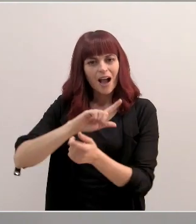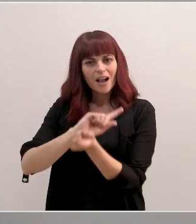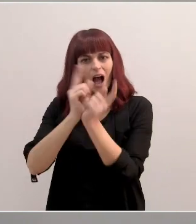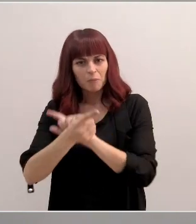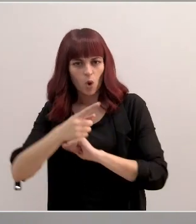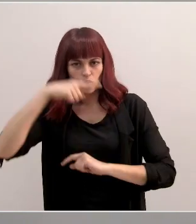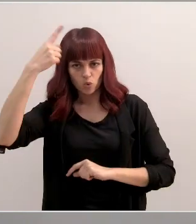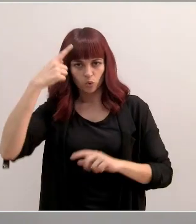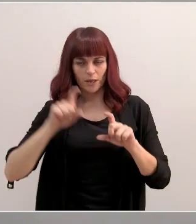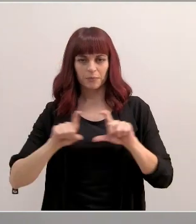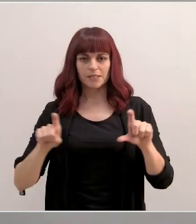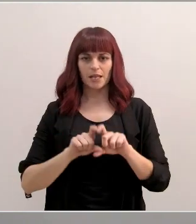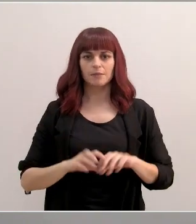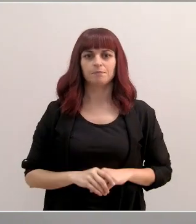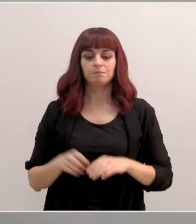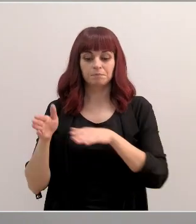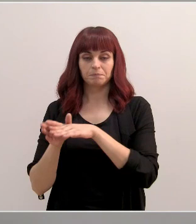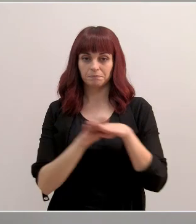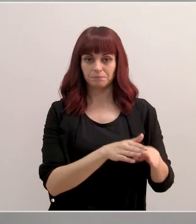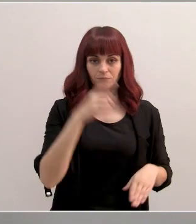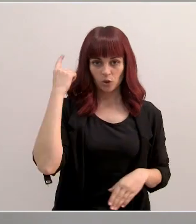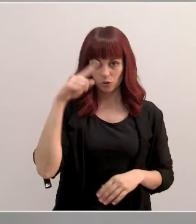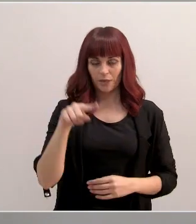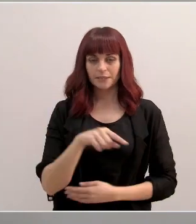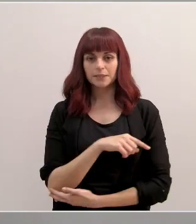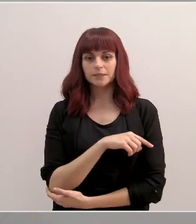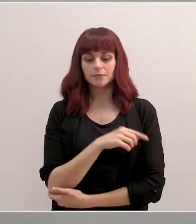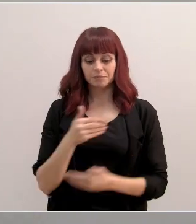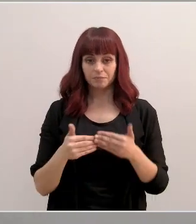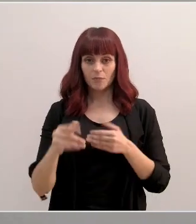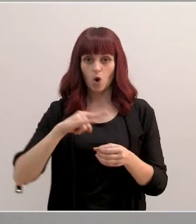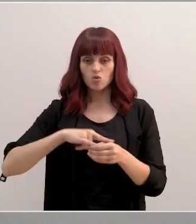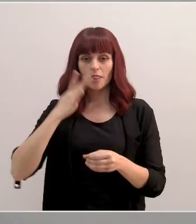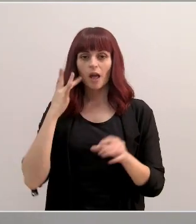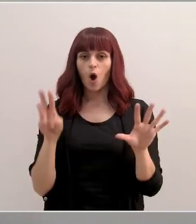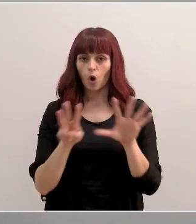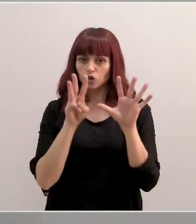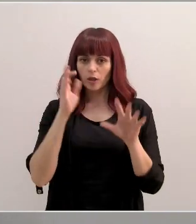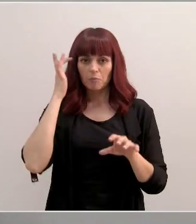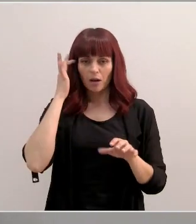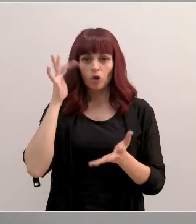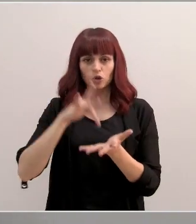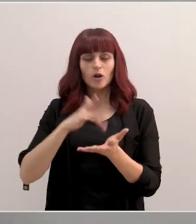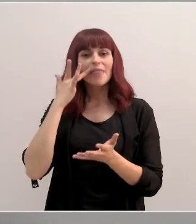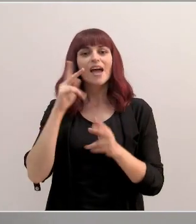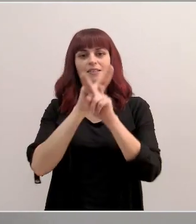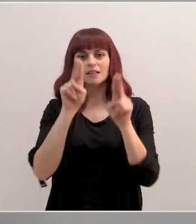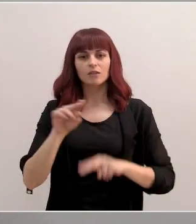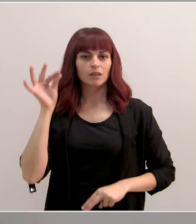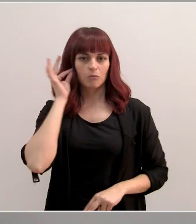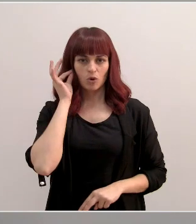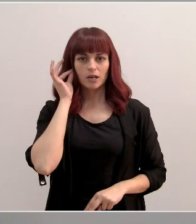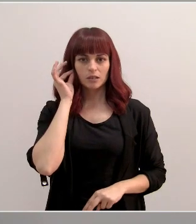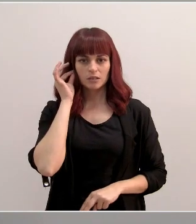la cultura empresarial. Por otra parte, como saben, el próximo lunes 8 de marzo se celebra el Día Internacional de la Mujer,